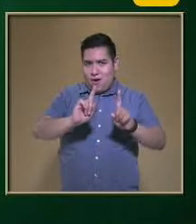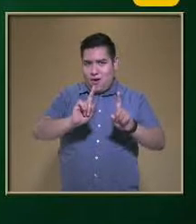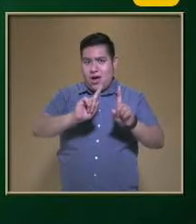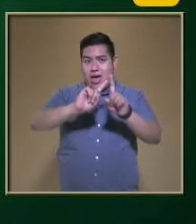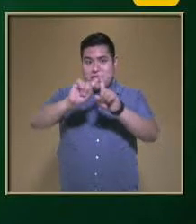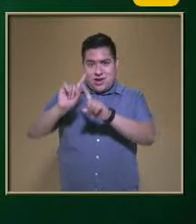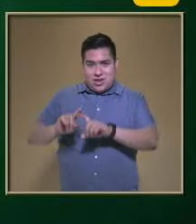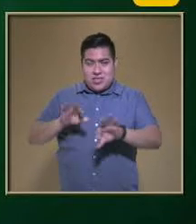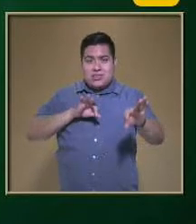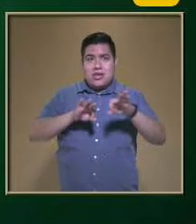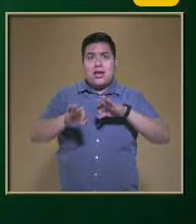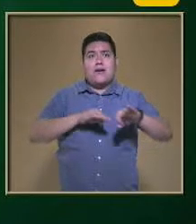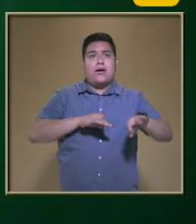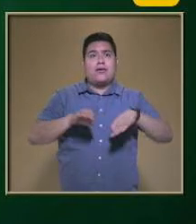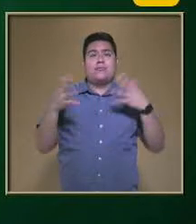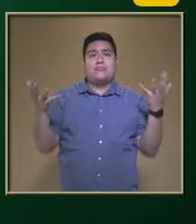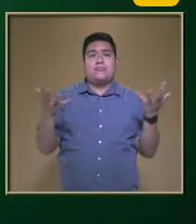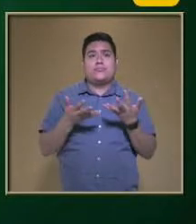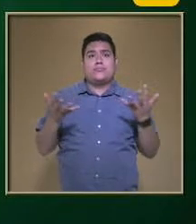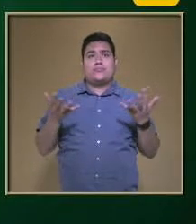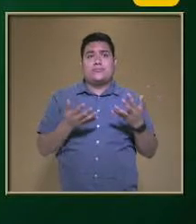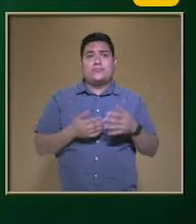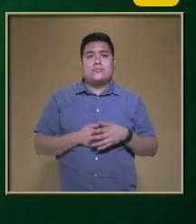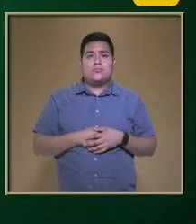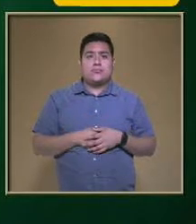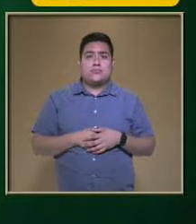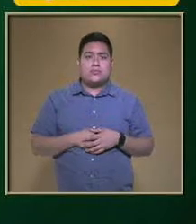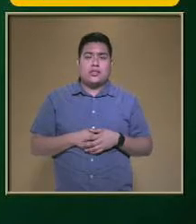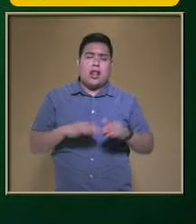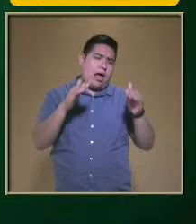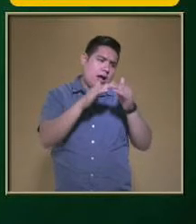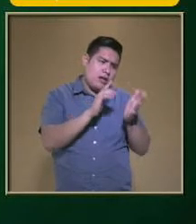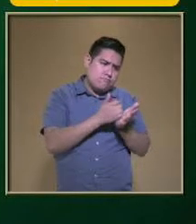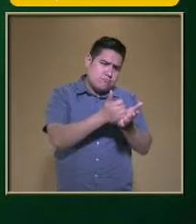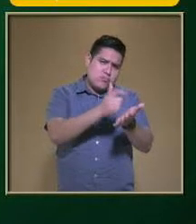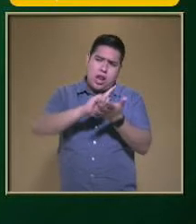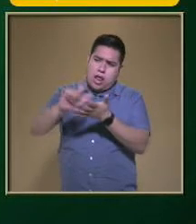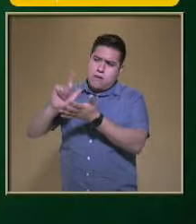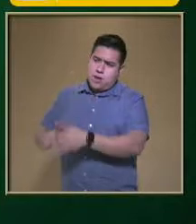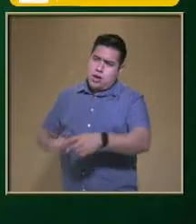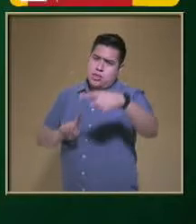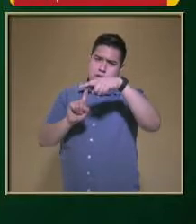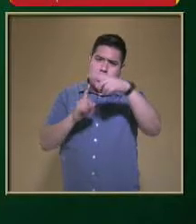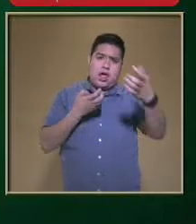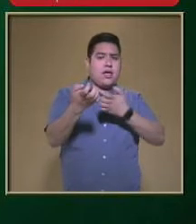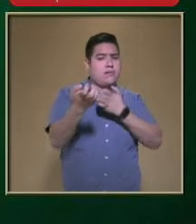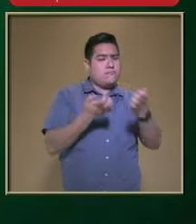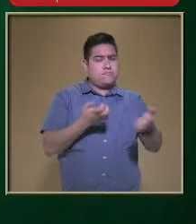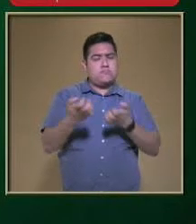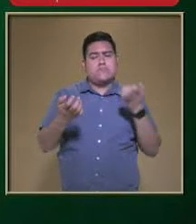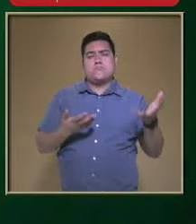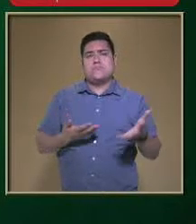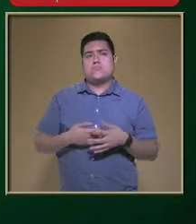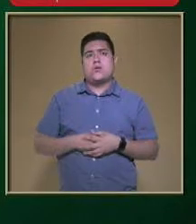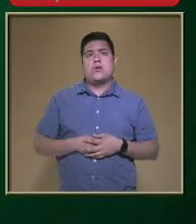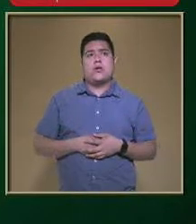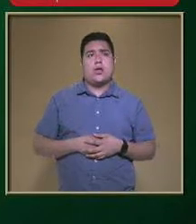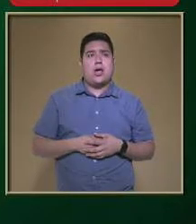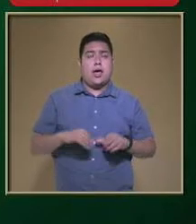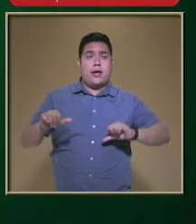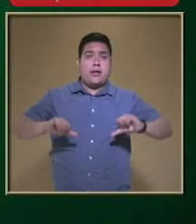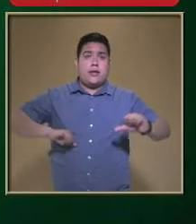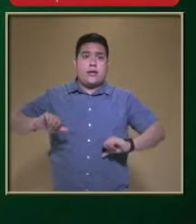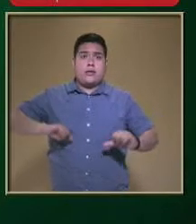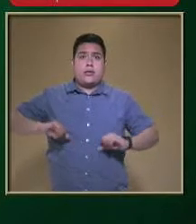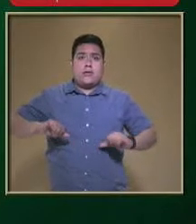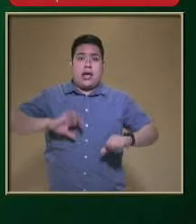trabajos Aparte de Ayudar en la casa De tareas De hacer ejercicio Actividades que tienen